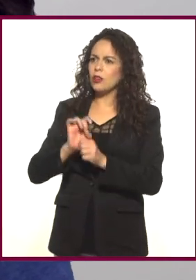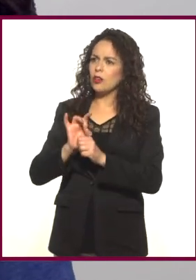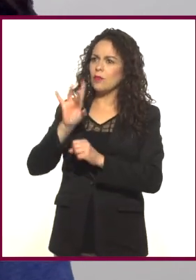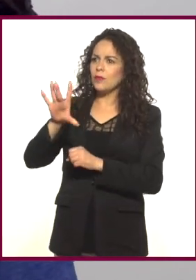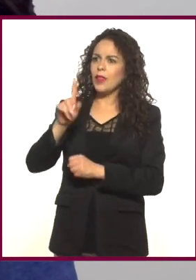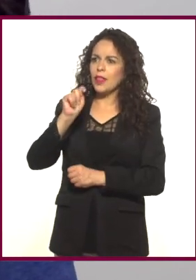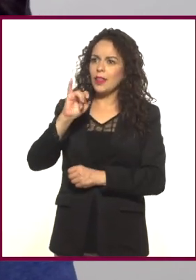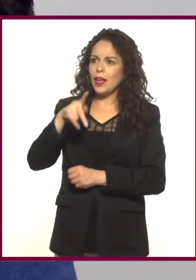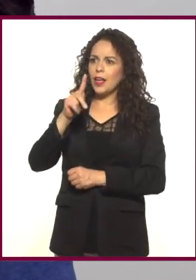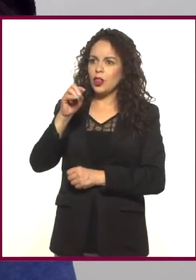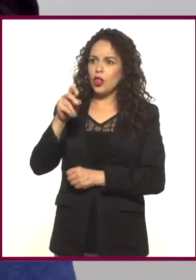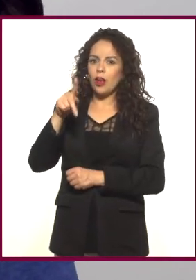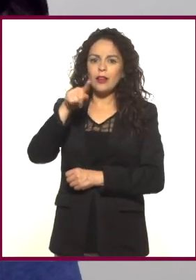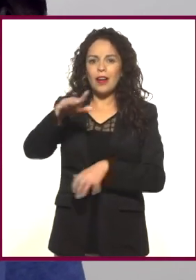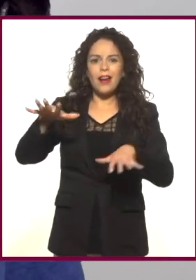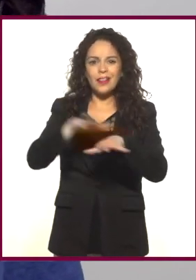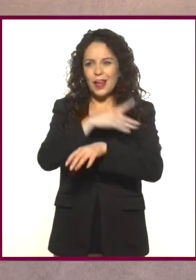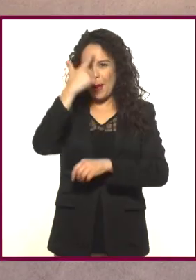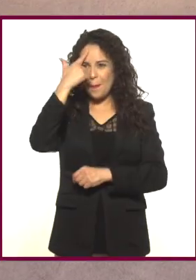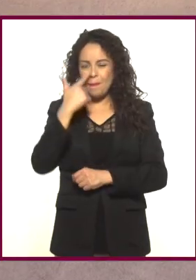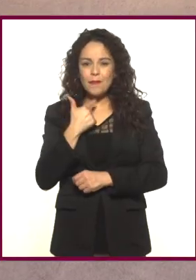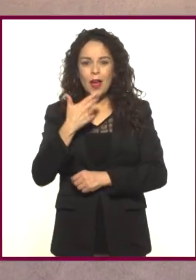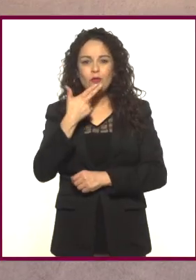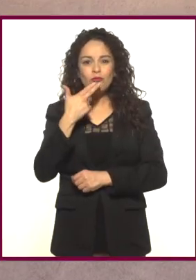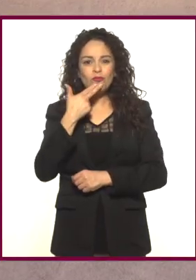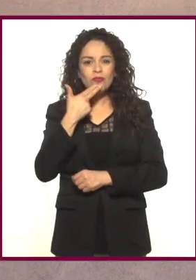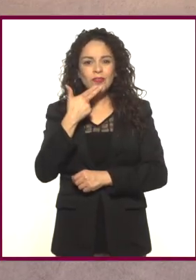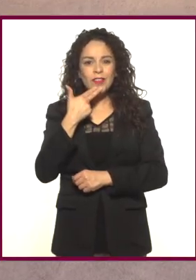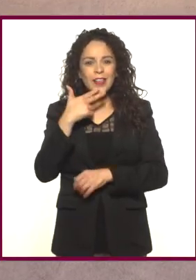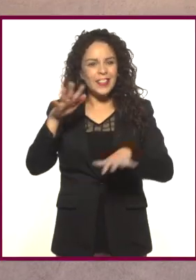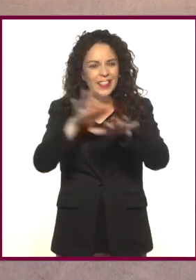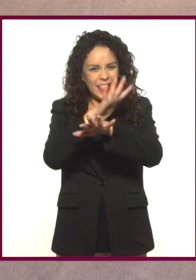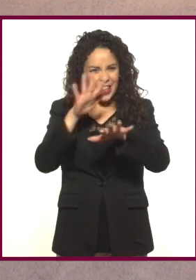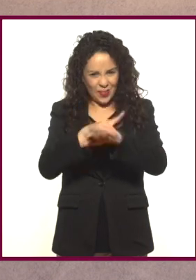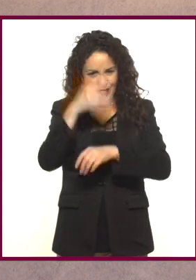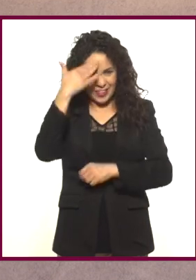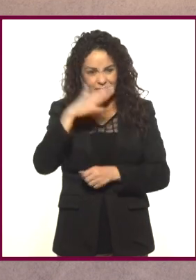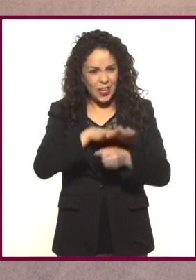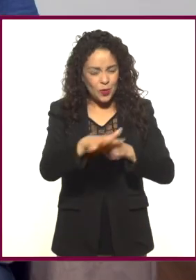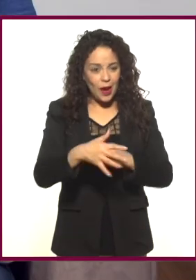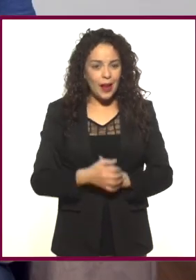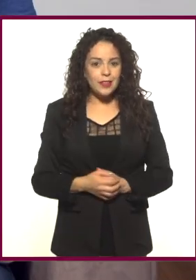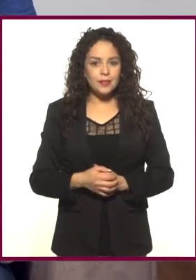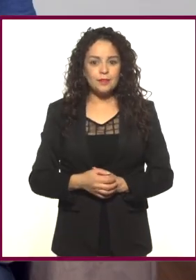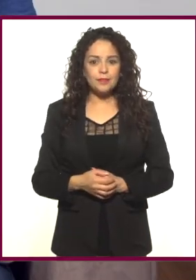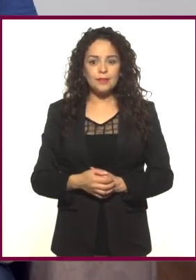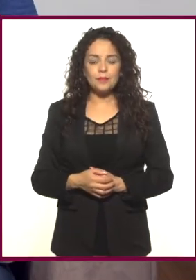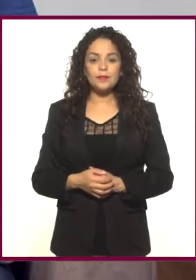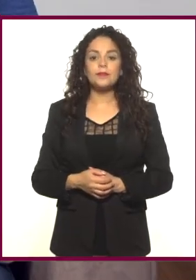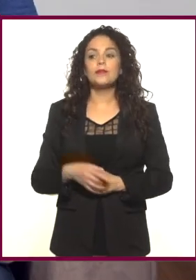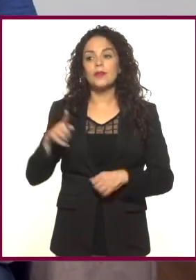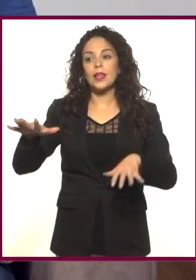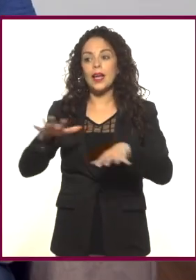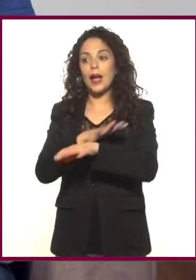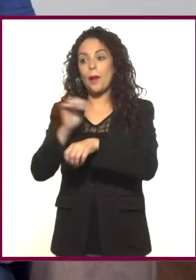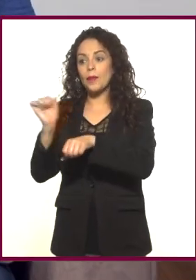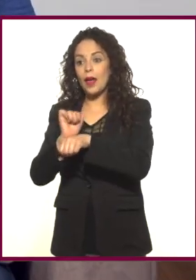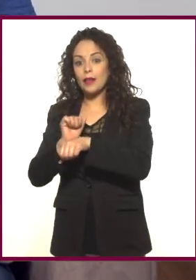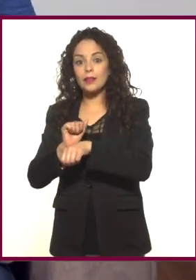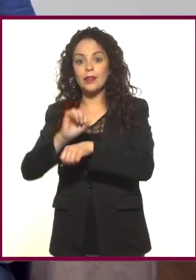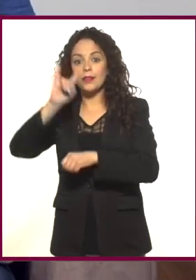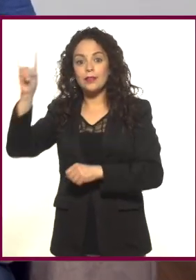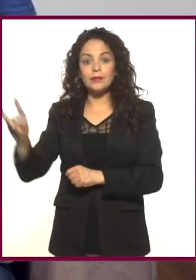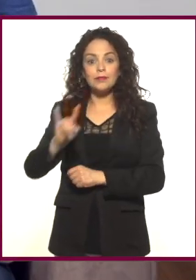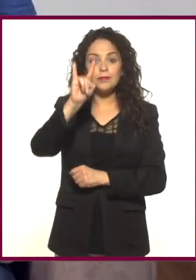y usas ese filtro para cambiar las caras? ¿Sabes cuál? ¿Cómo para qué? Le cambias la cara al actor y pones la de